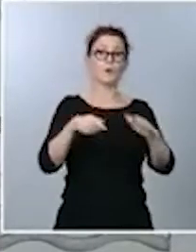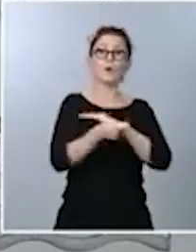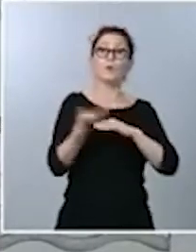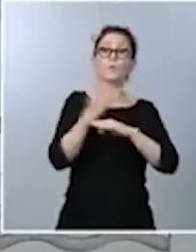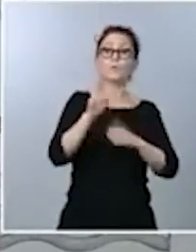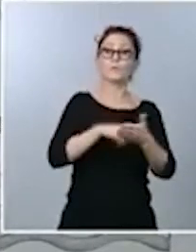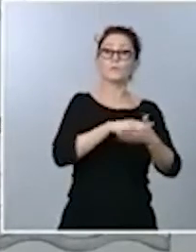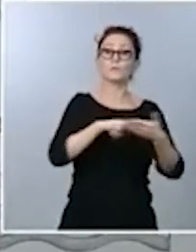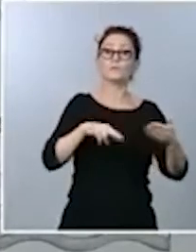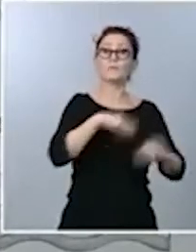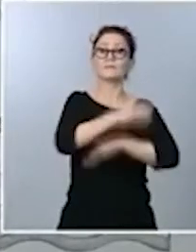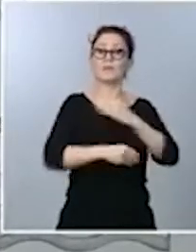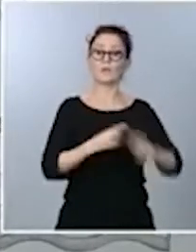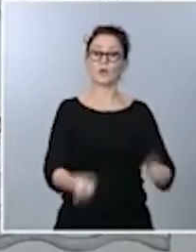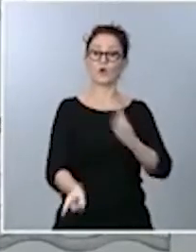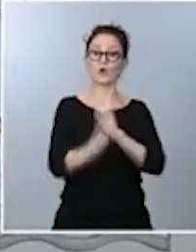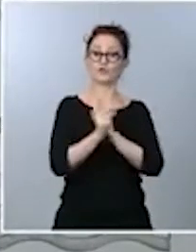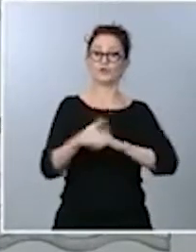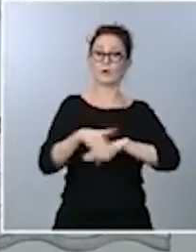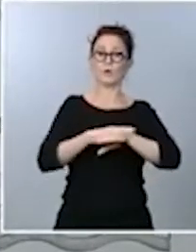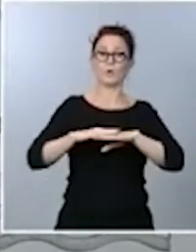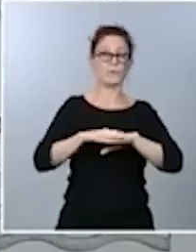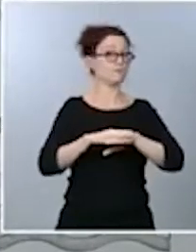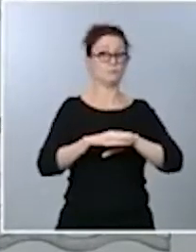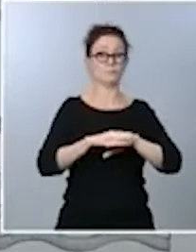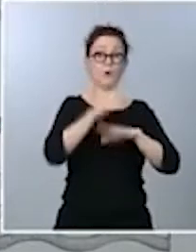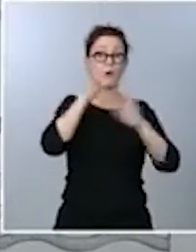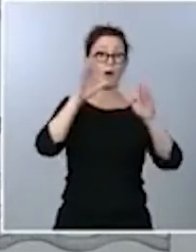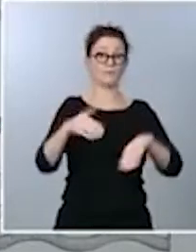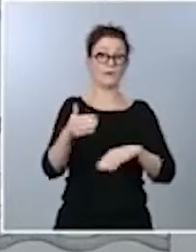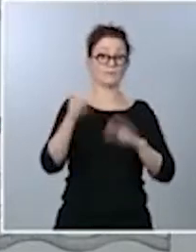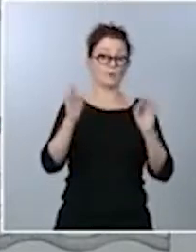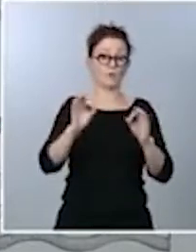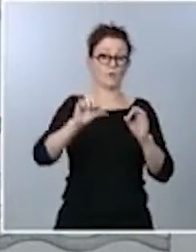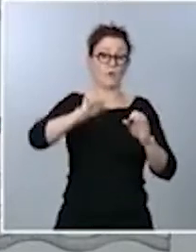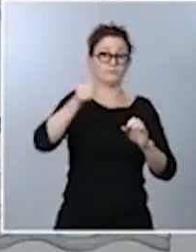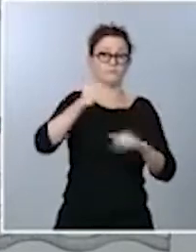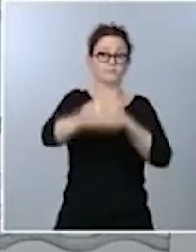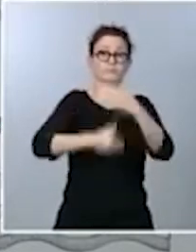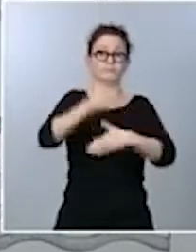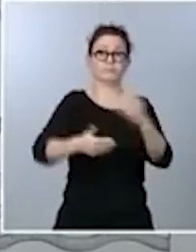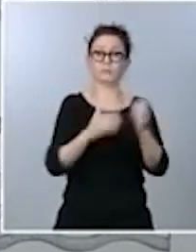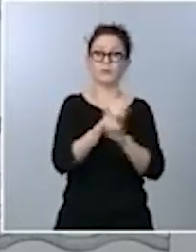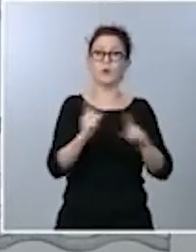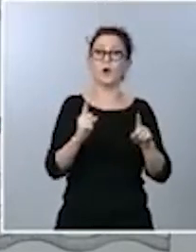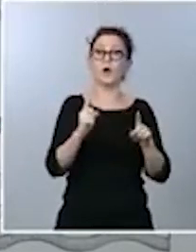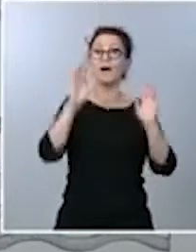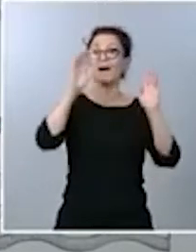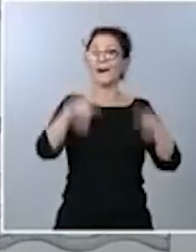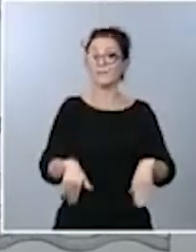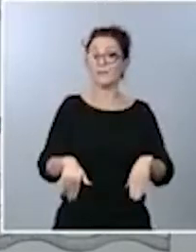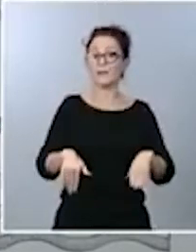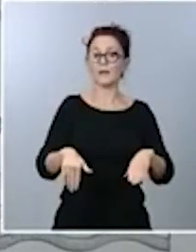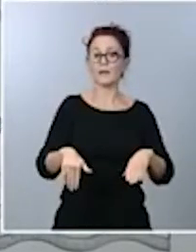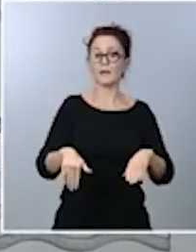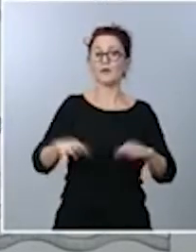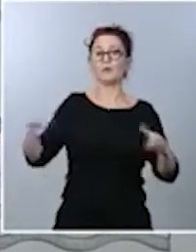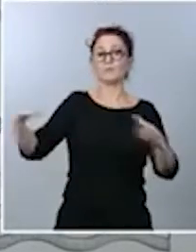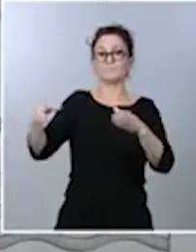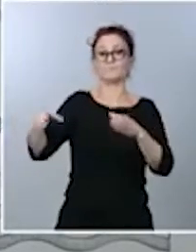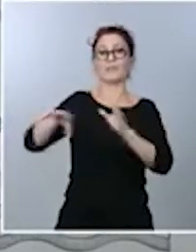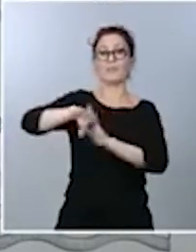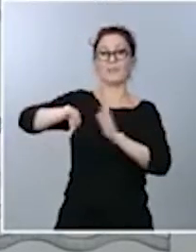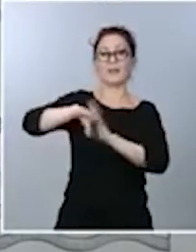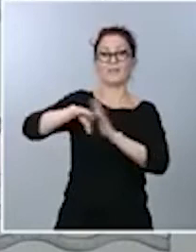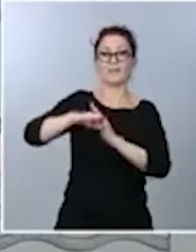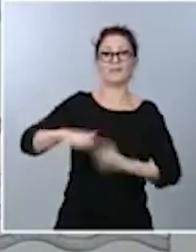Gobierno porque no tiene ninguna capacidad de prosperar, sino que realmente es una disputa en el marco de la derecha. Se hace también,